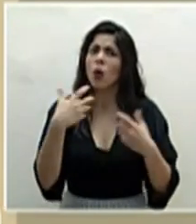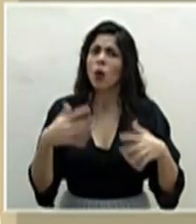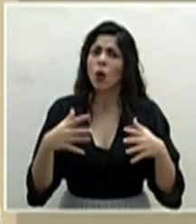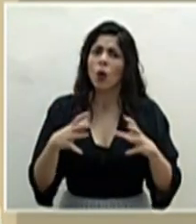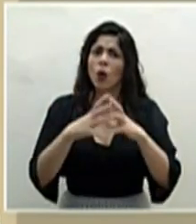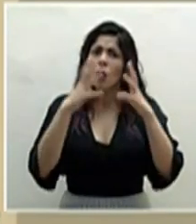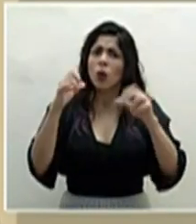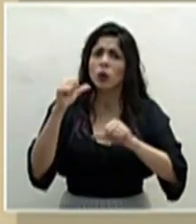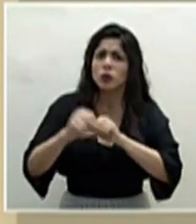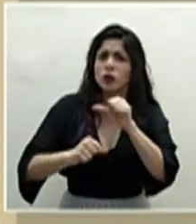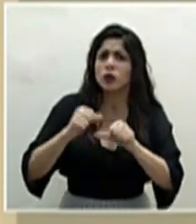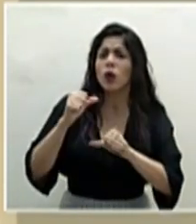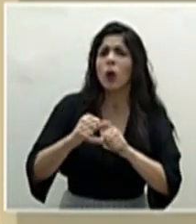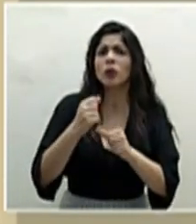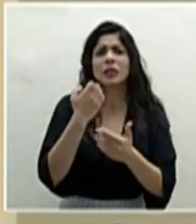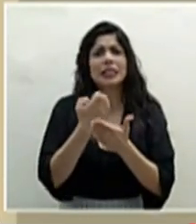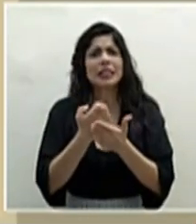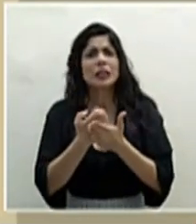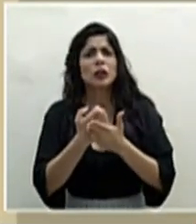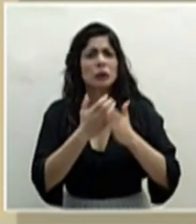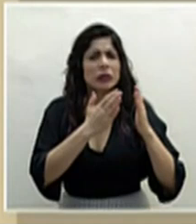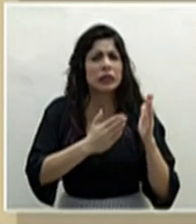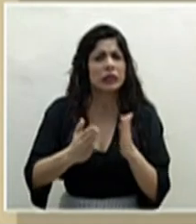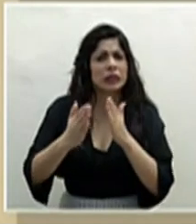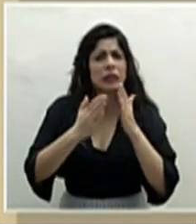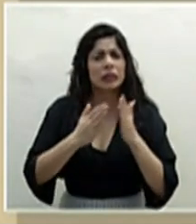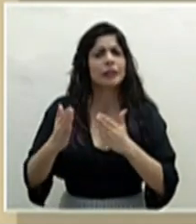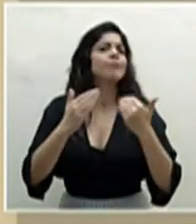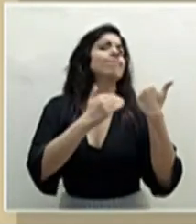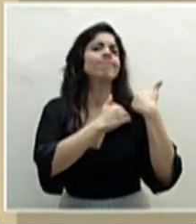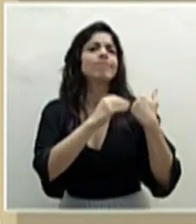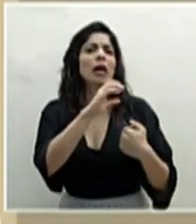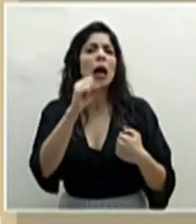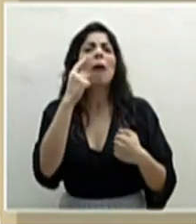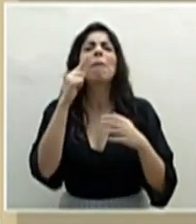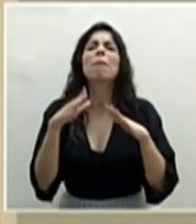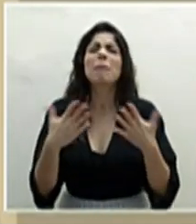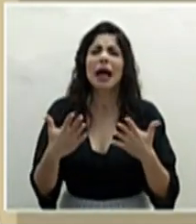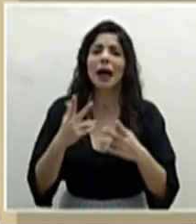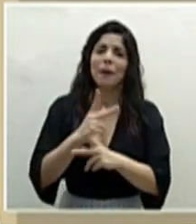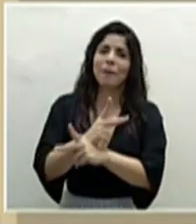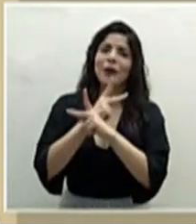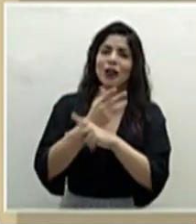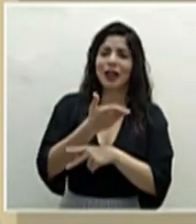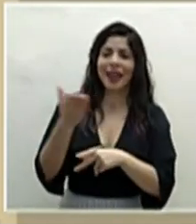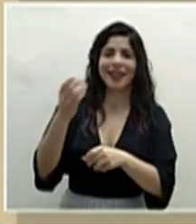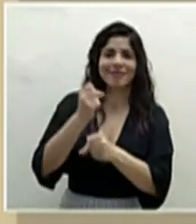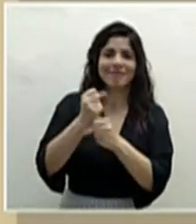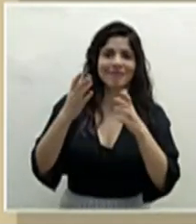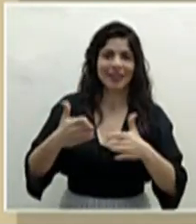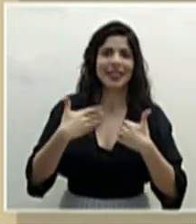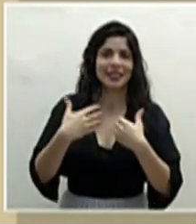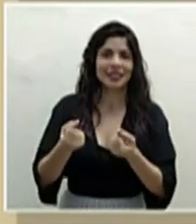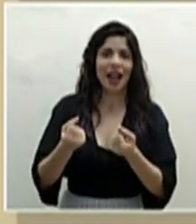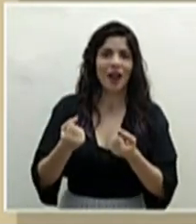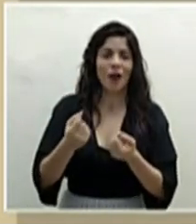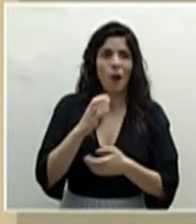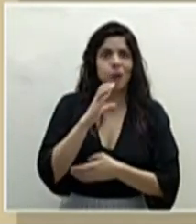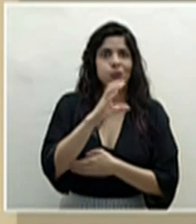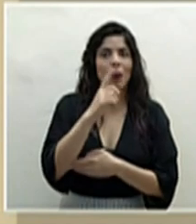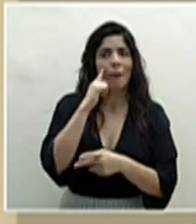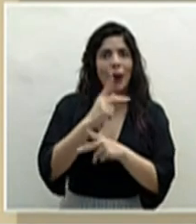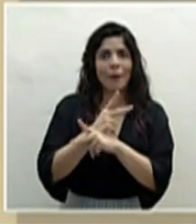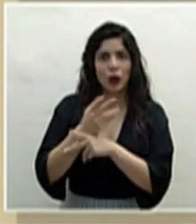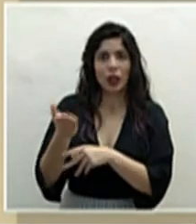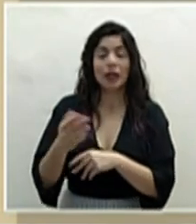esfuerzo logístico y económico que hace la caja para proteger a los trabajadores de la salud. En cuanto a